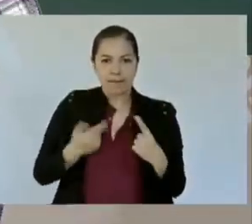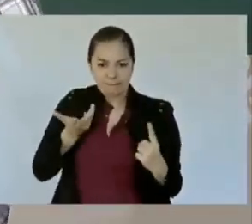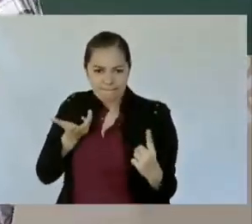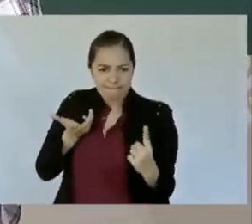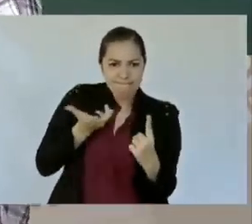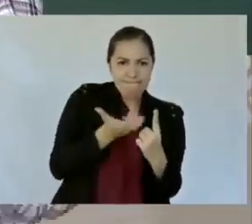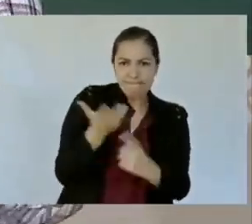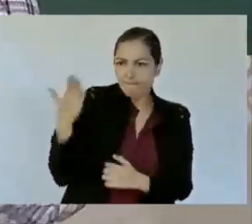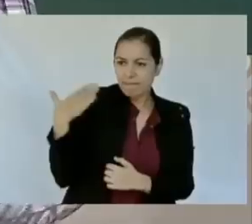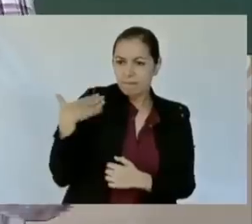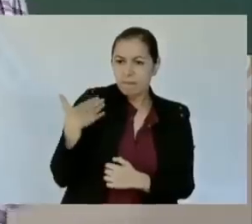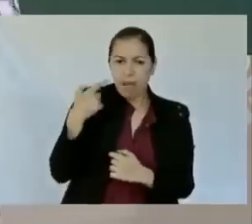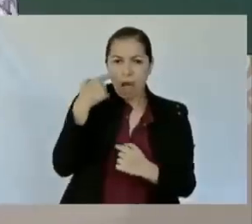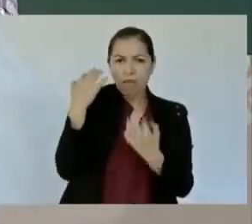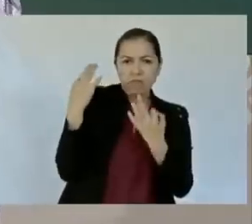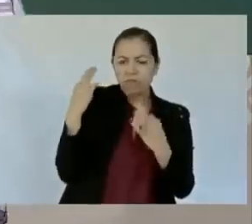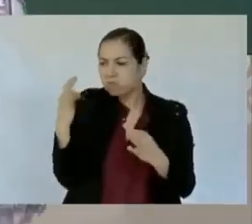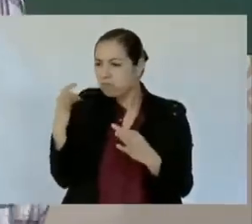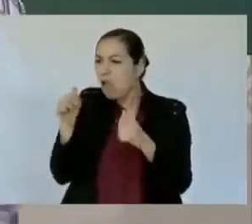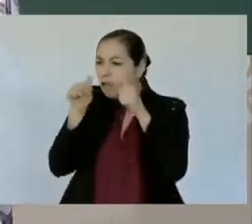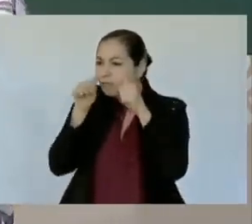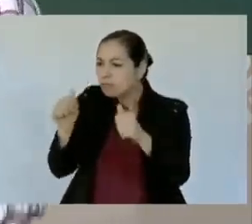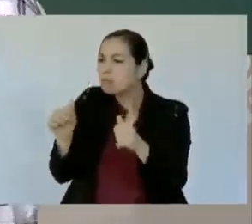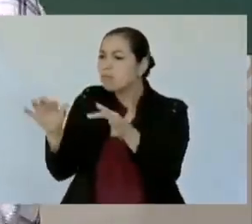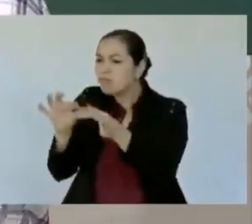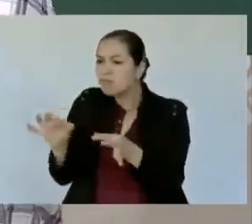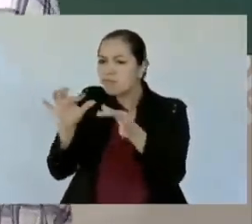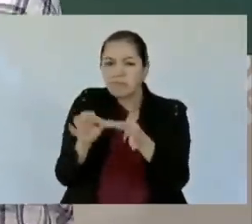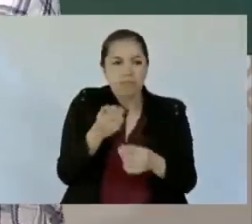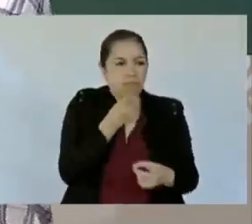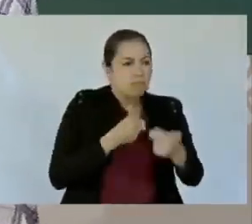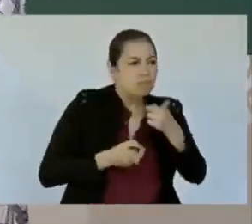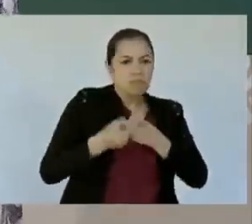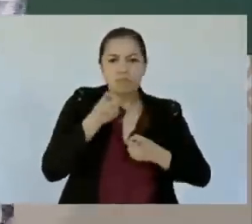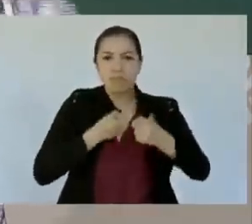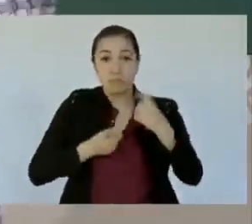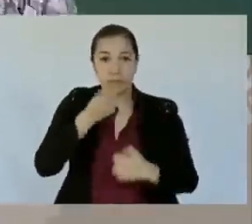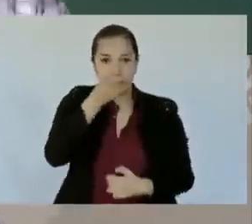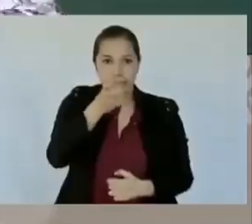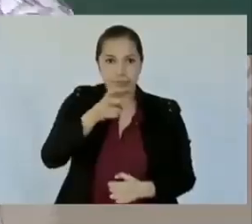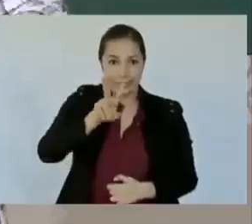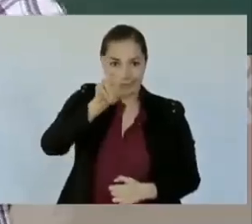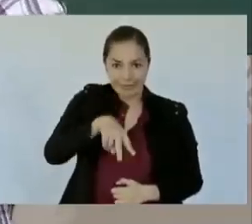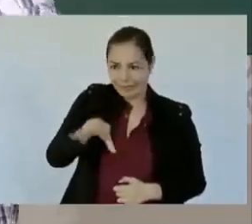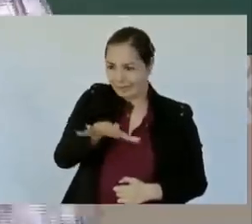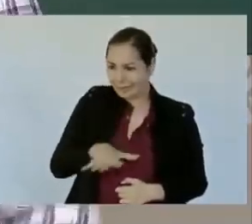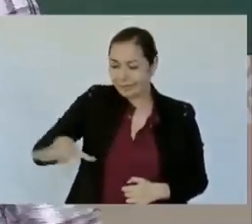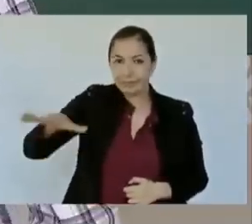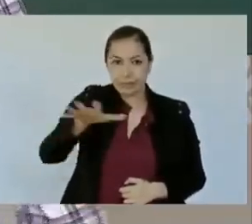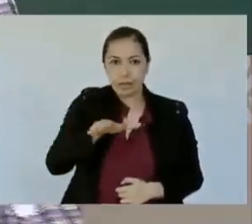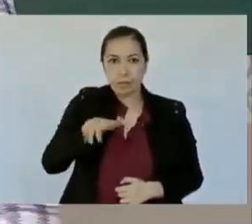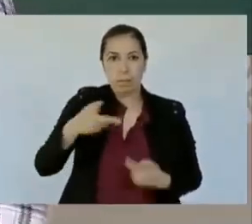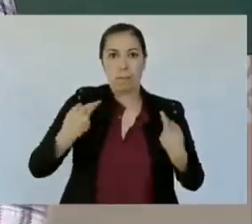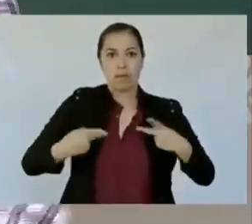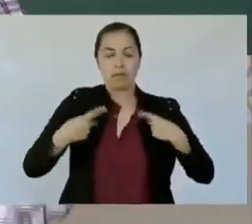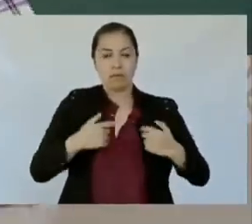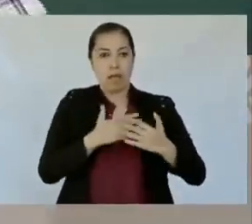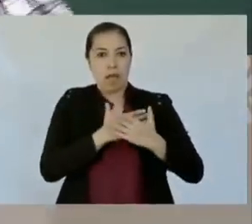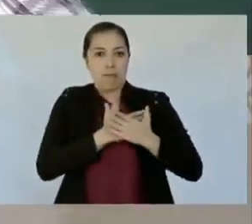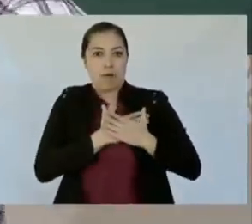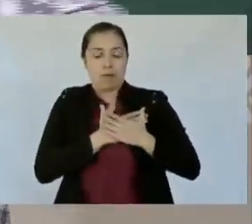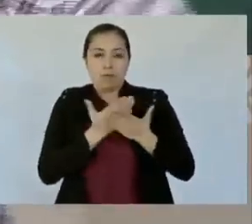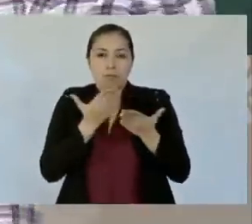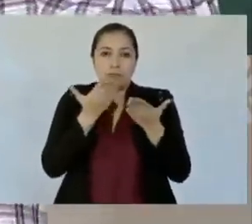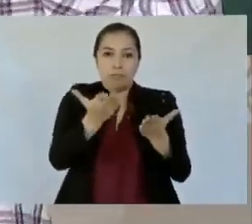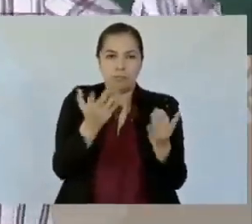en ese clamor que la gente ha expresado, una gran demanda era esta. Era